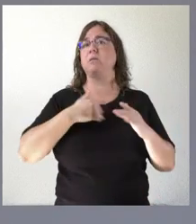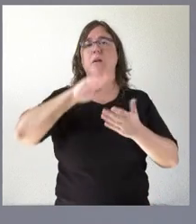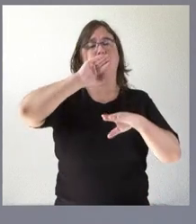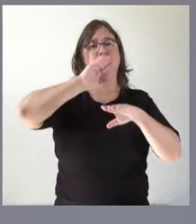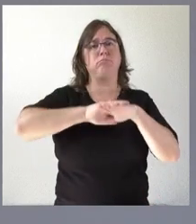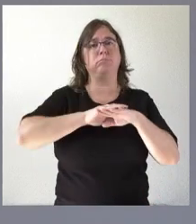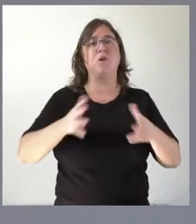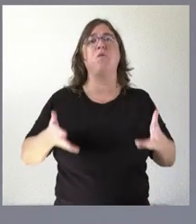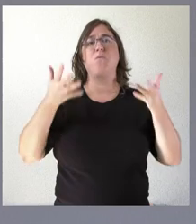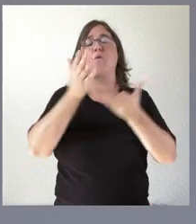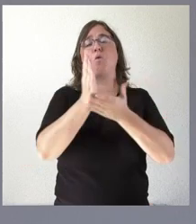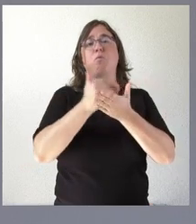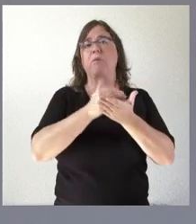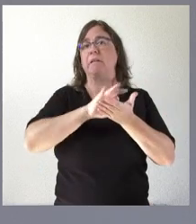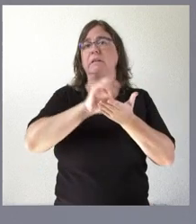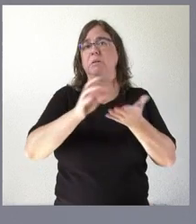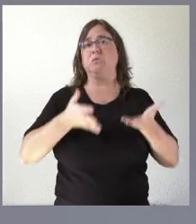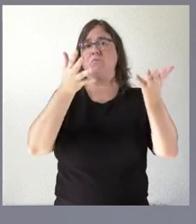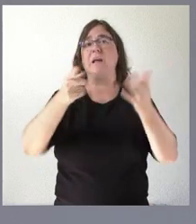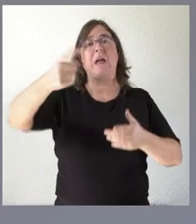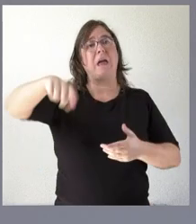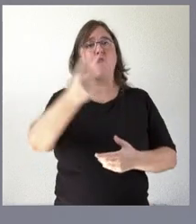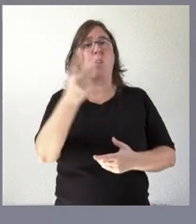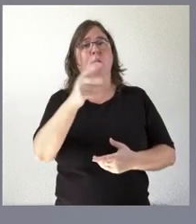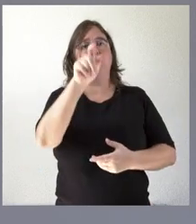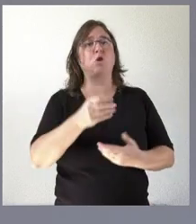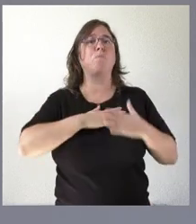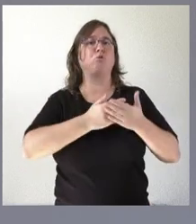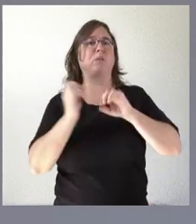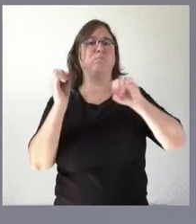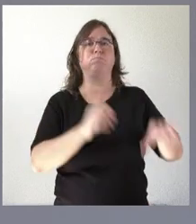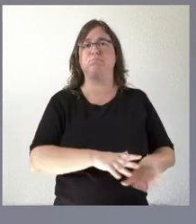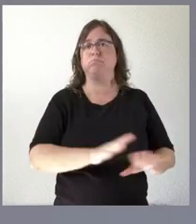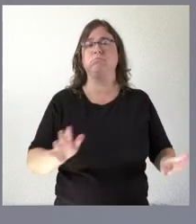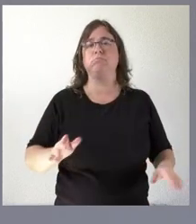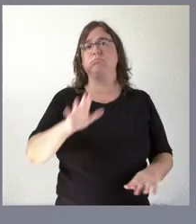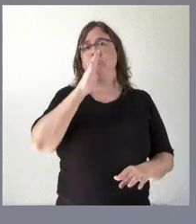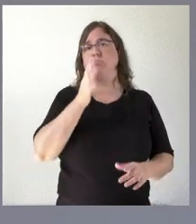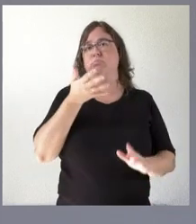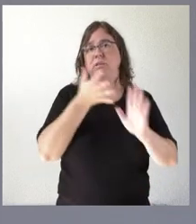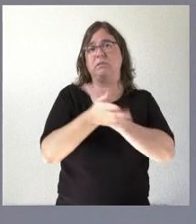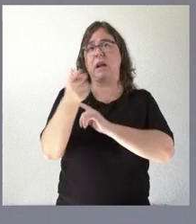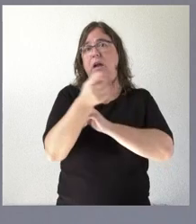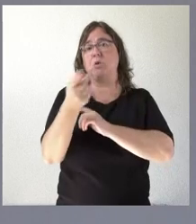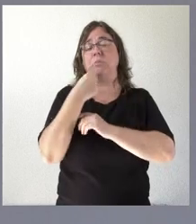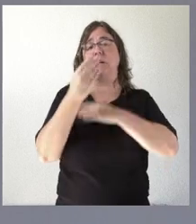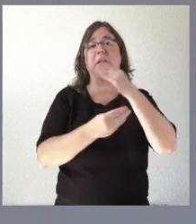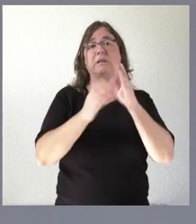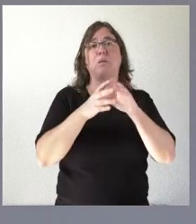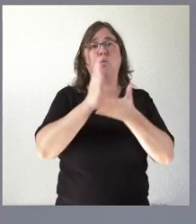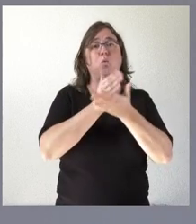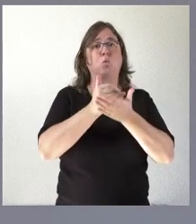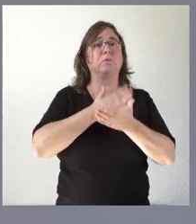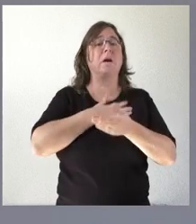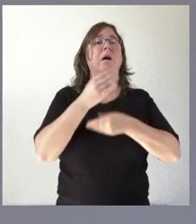servicio de la comunidad autónoma y han renunciado a esa responsabilidad y por tanto lo que se hace la Junta de Castilla y León